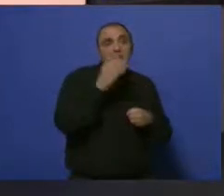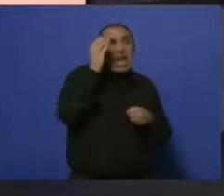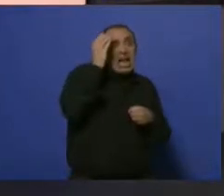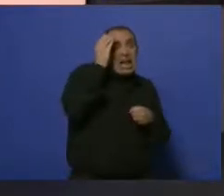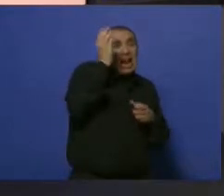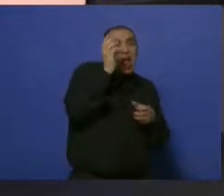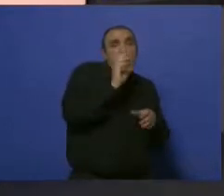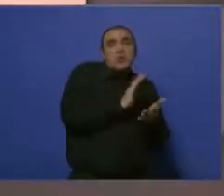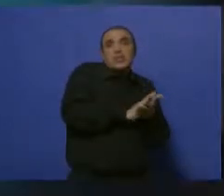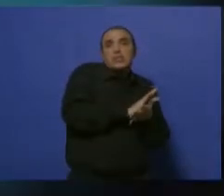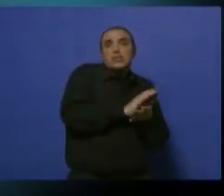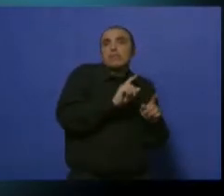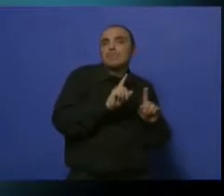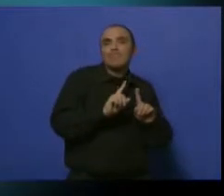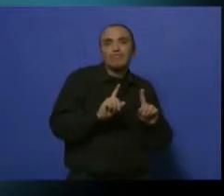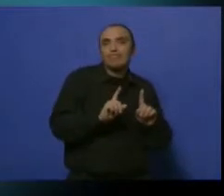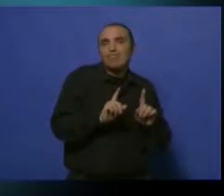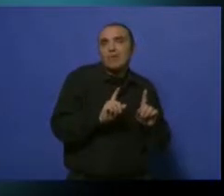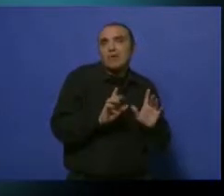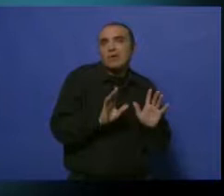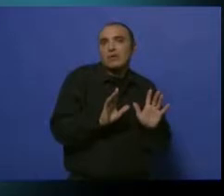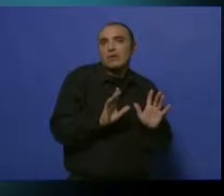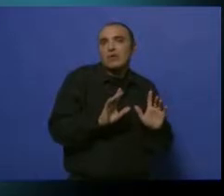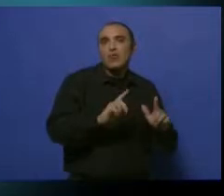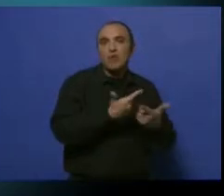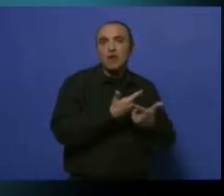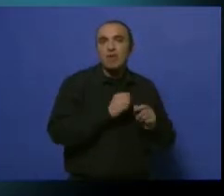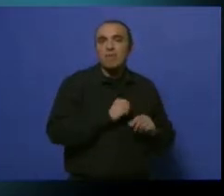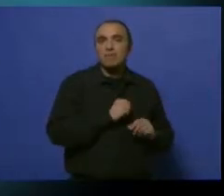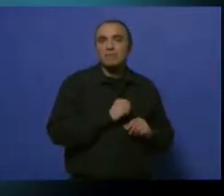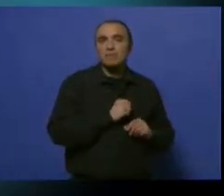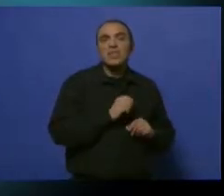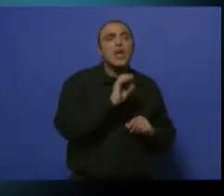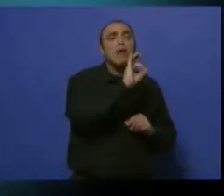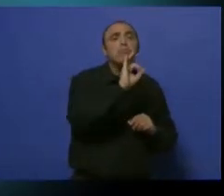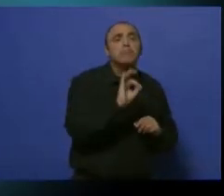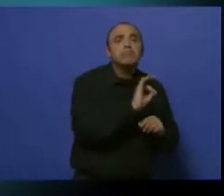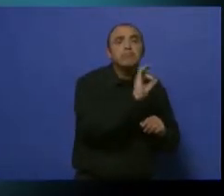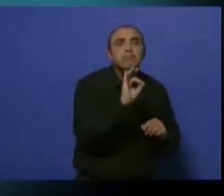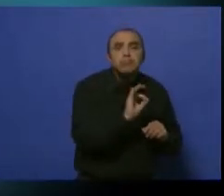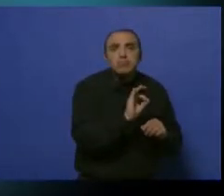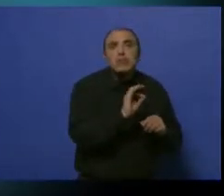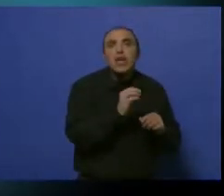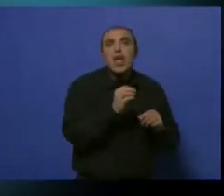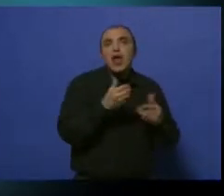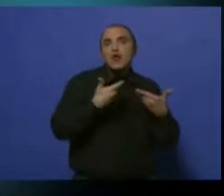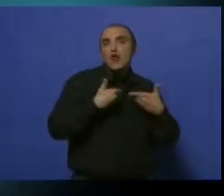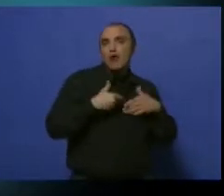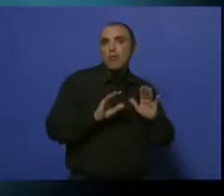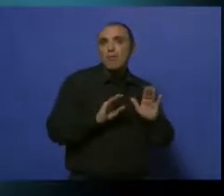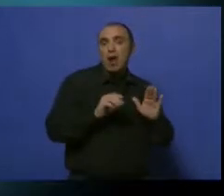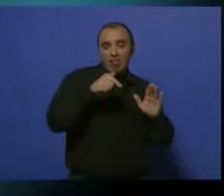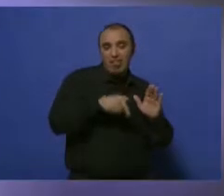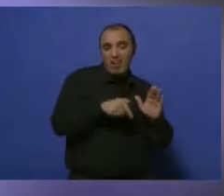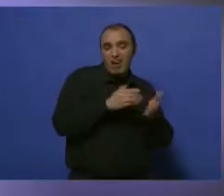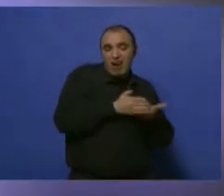el streptococcus piógena es un agente frecuente de las faringitis comunes, habituales de esa época. Así que casos de